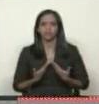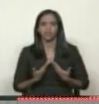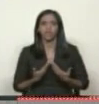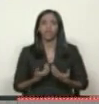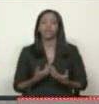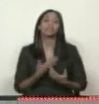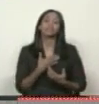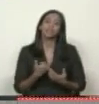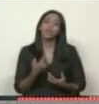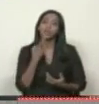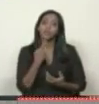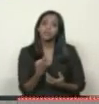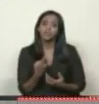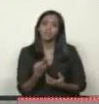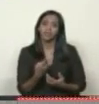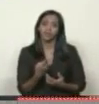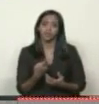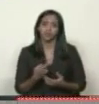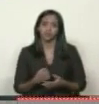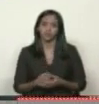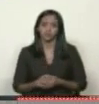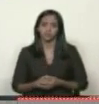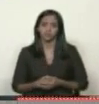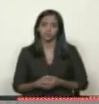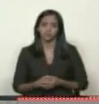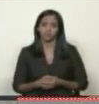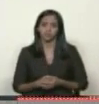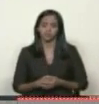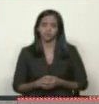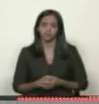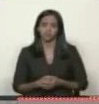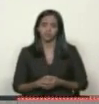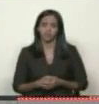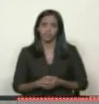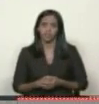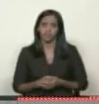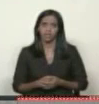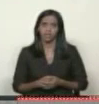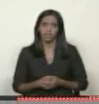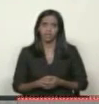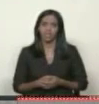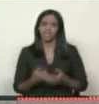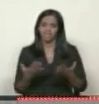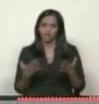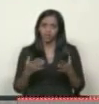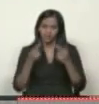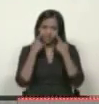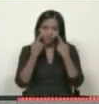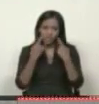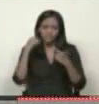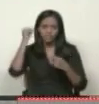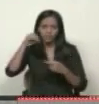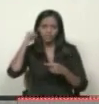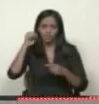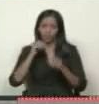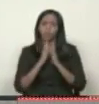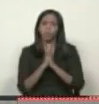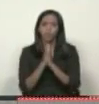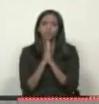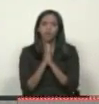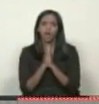Quiero decirle que el que logre ver este video, que por favor